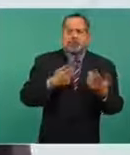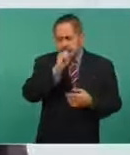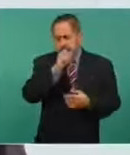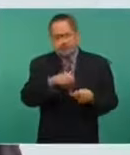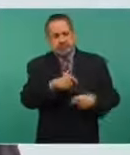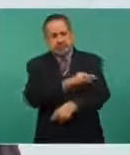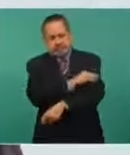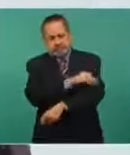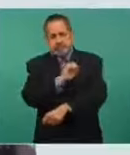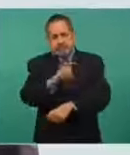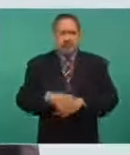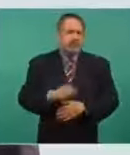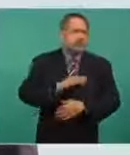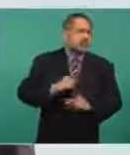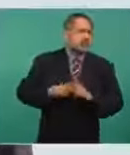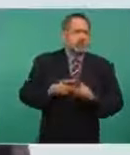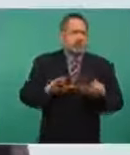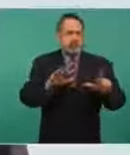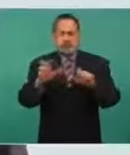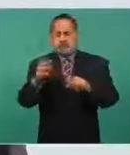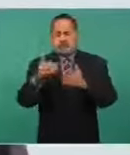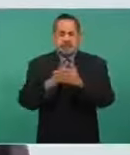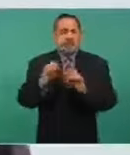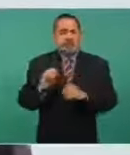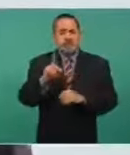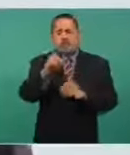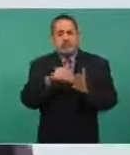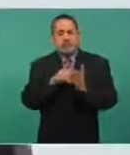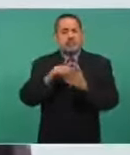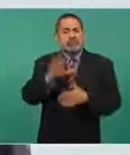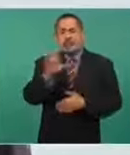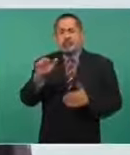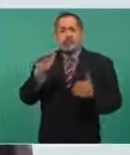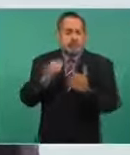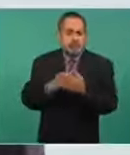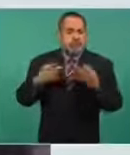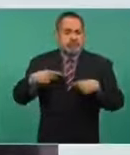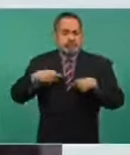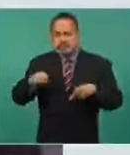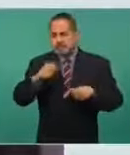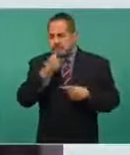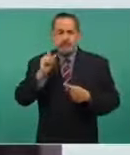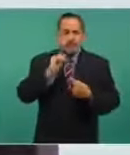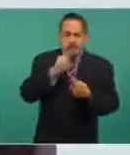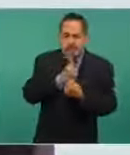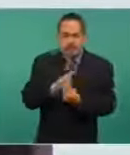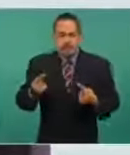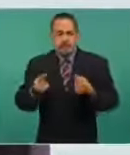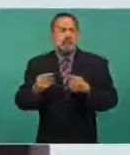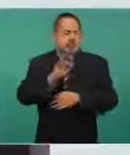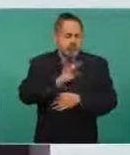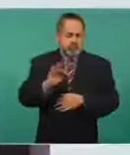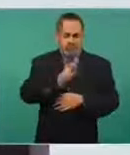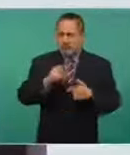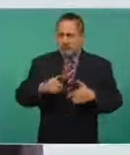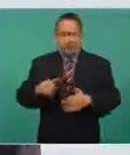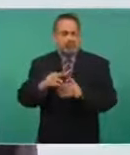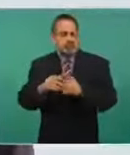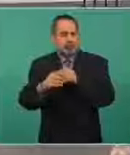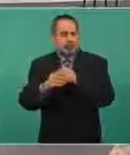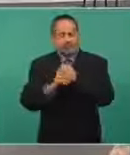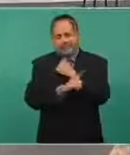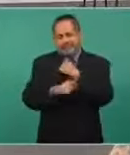estimamos de 750 mil o hasta un millón 500 mil personas, niñas, niñas adolescentes, que podrían estar en esta condición.